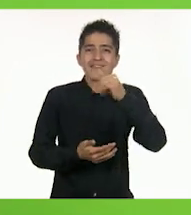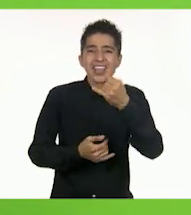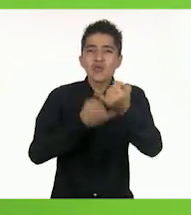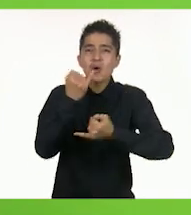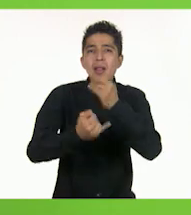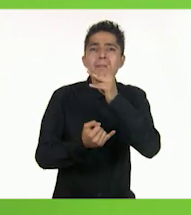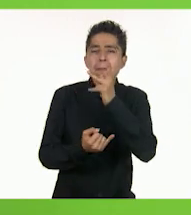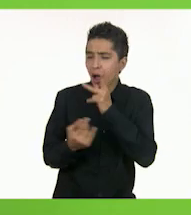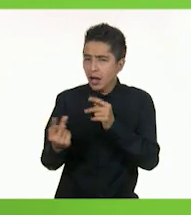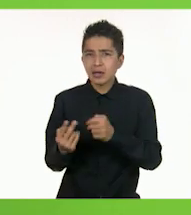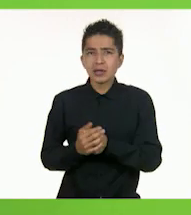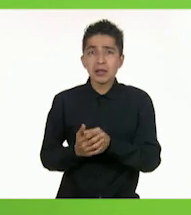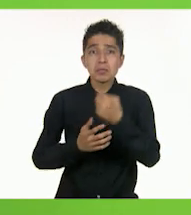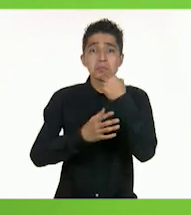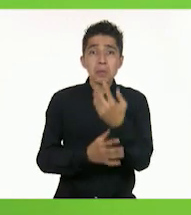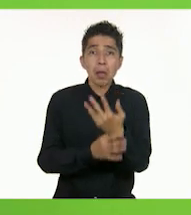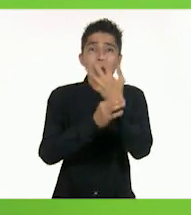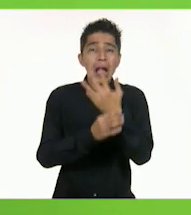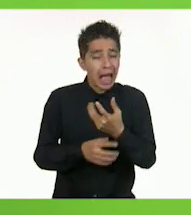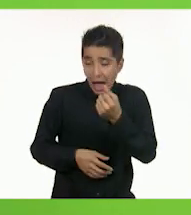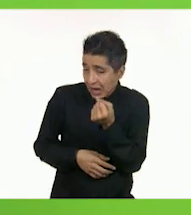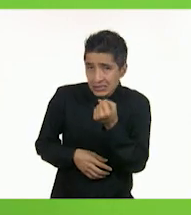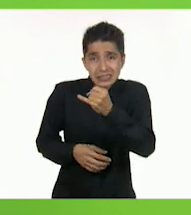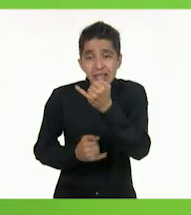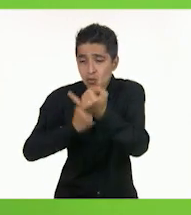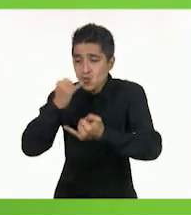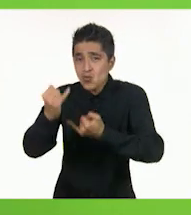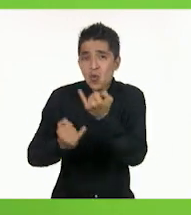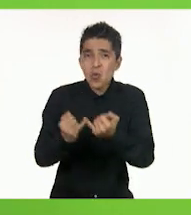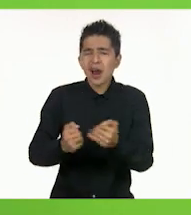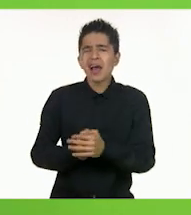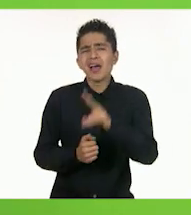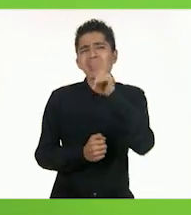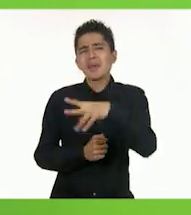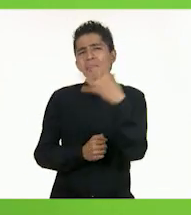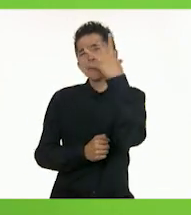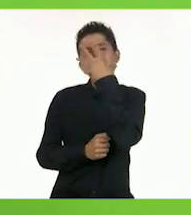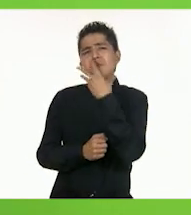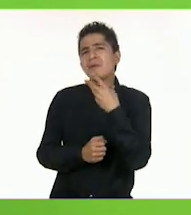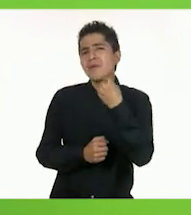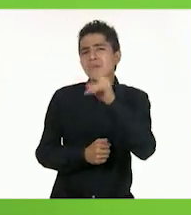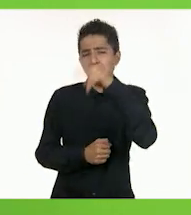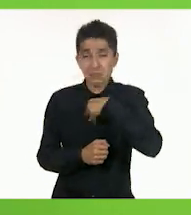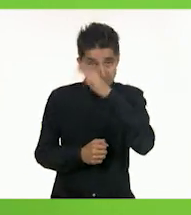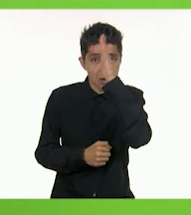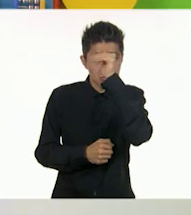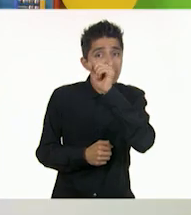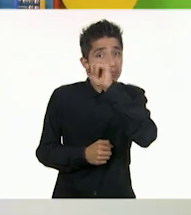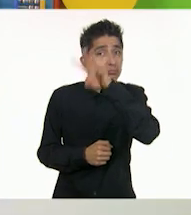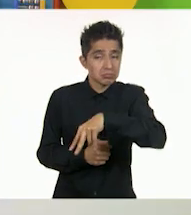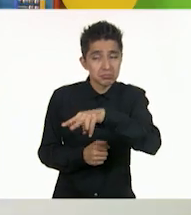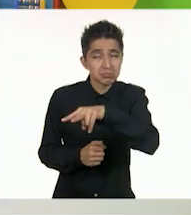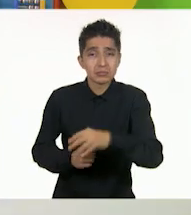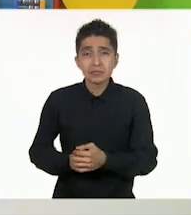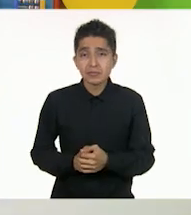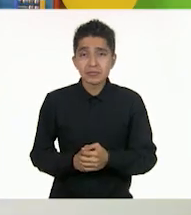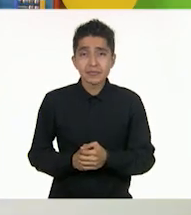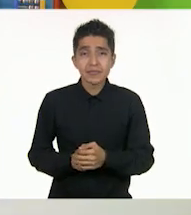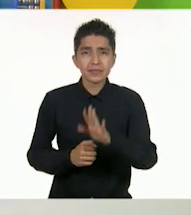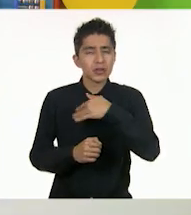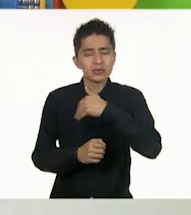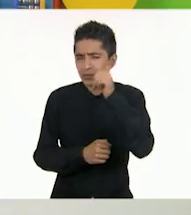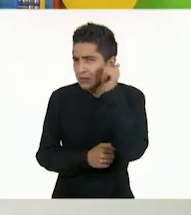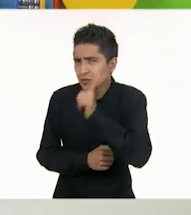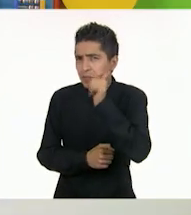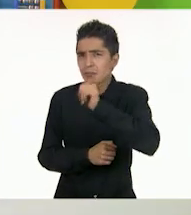papá y dijo que así debería de ser. ¡Ay, qué bonito! Yo también estoy de acuerdo. Yo siempre que